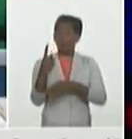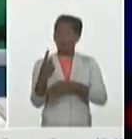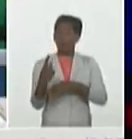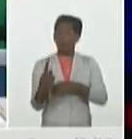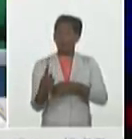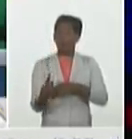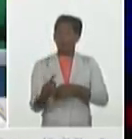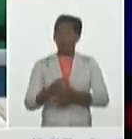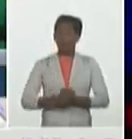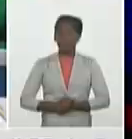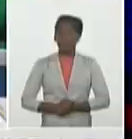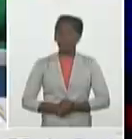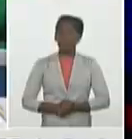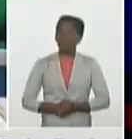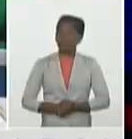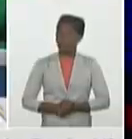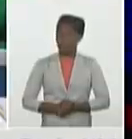acumulan